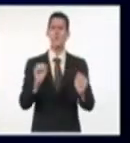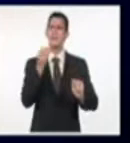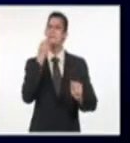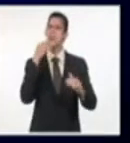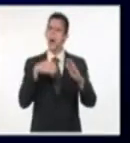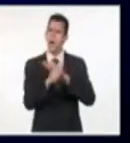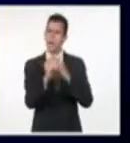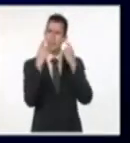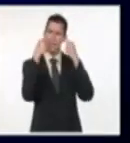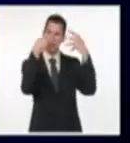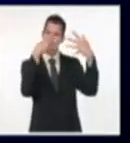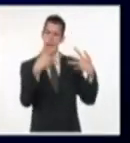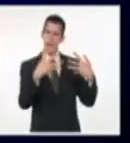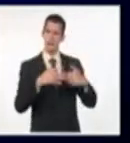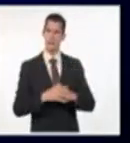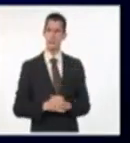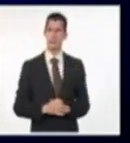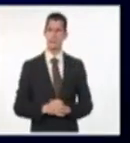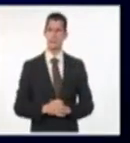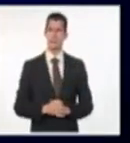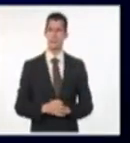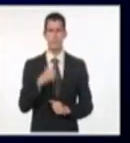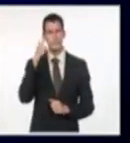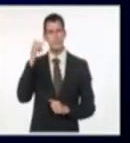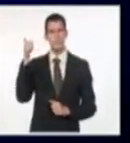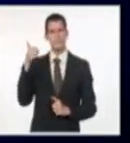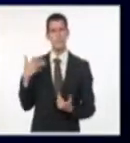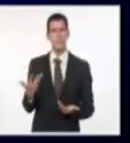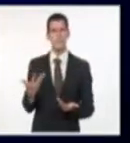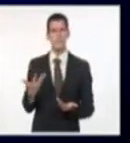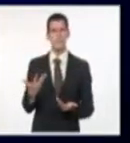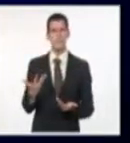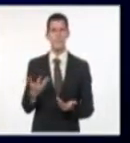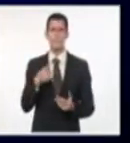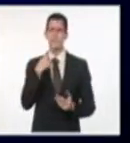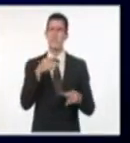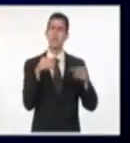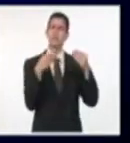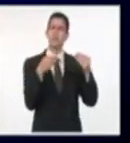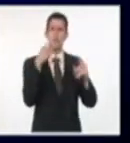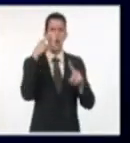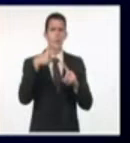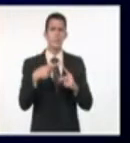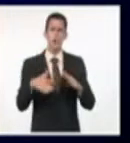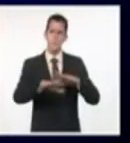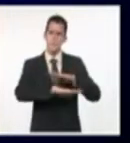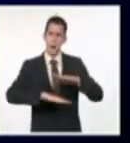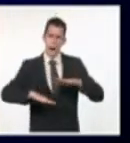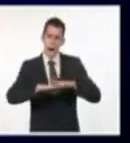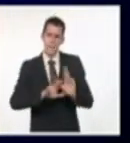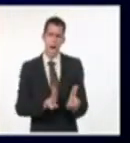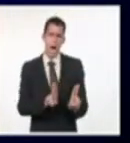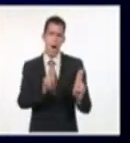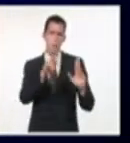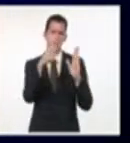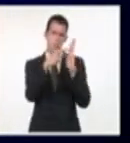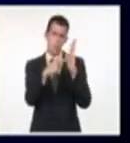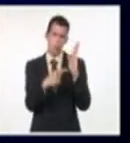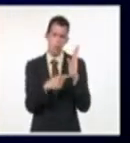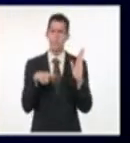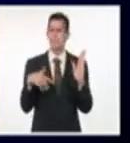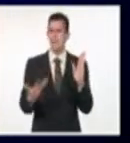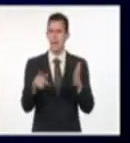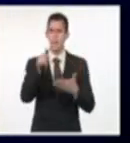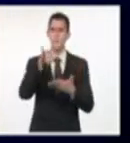Este documento es una especie de plataforma base. ¿Para qué? Para promover diversos proyectos subversivos. Entre ellos, uno que se